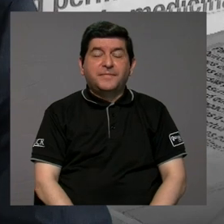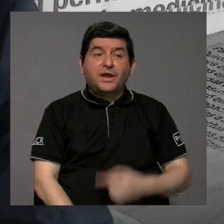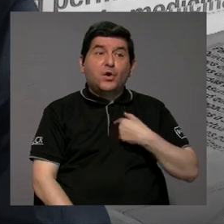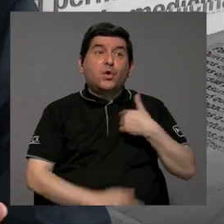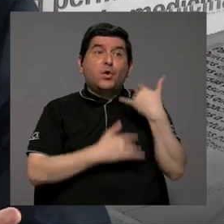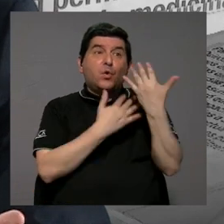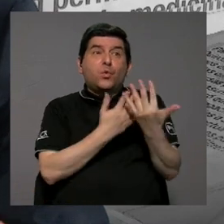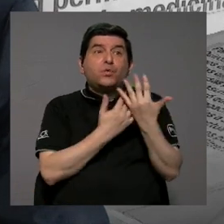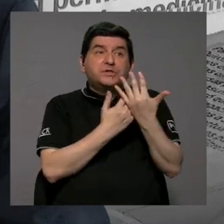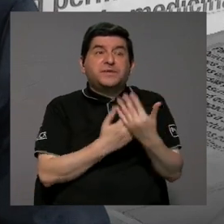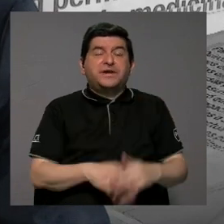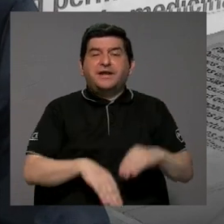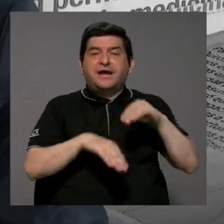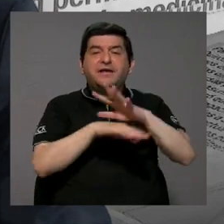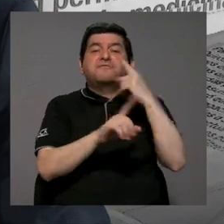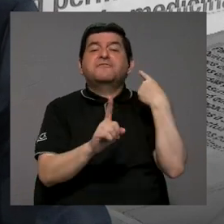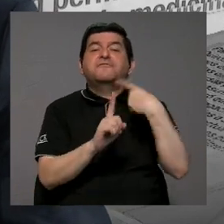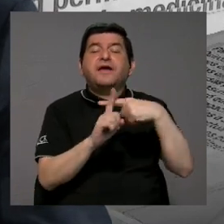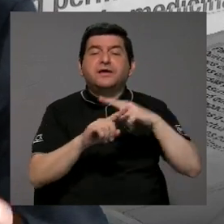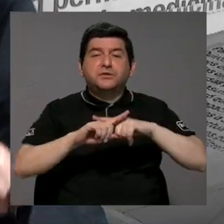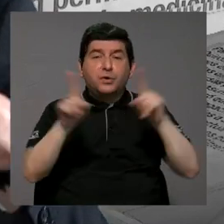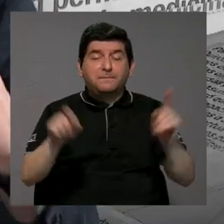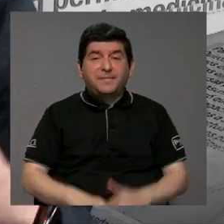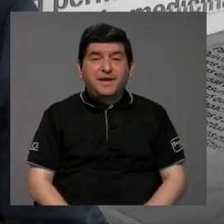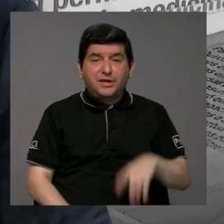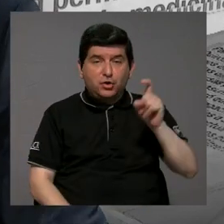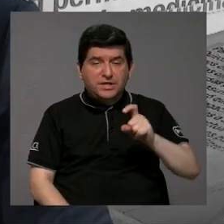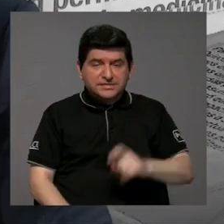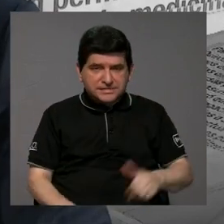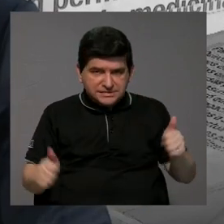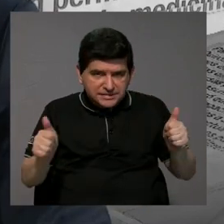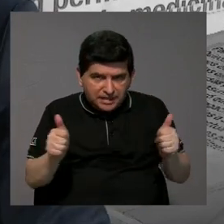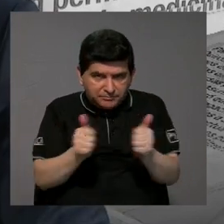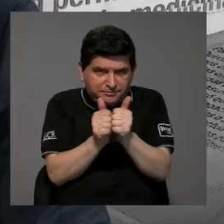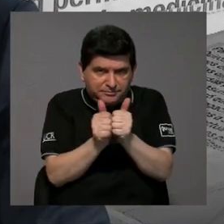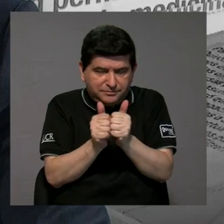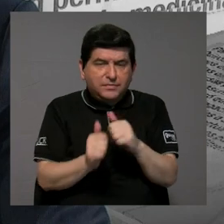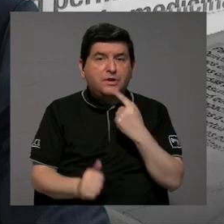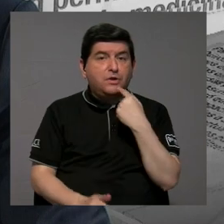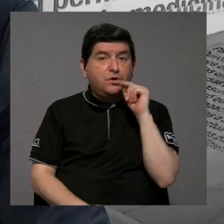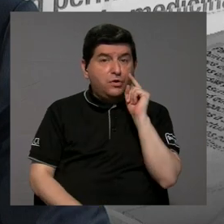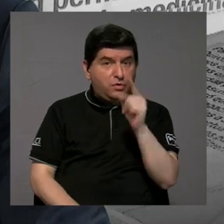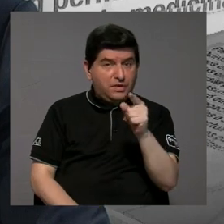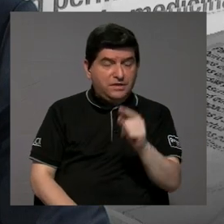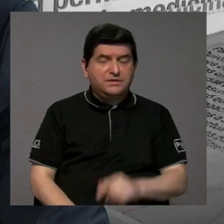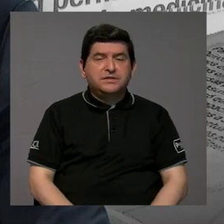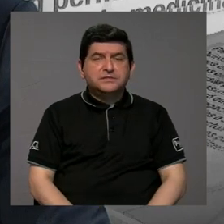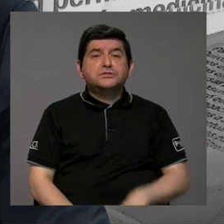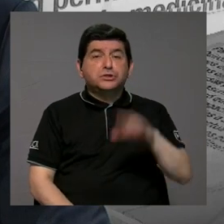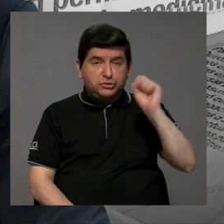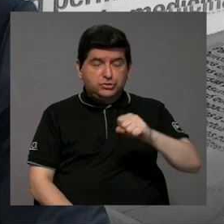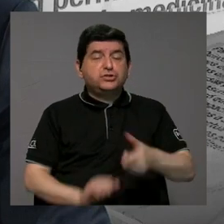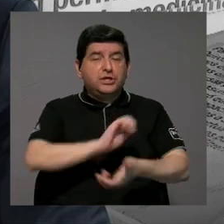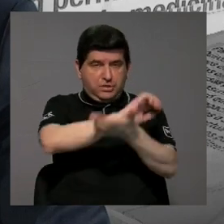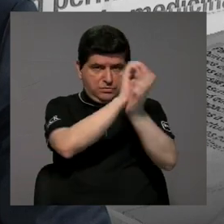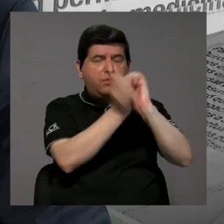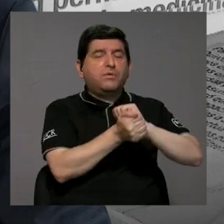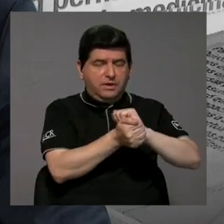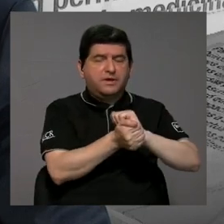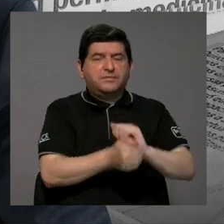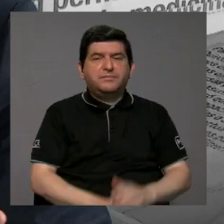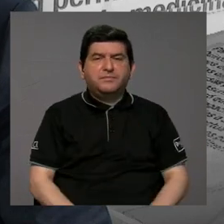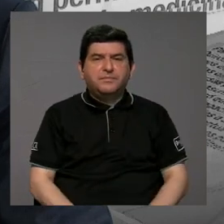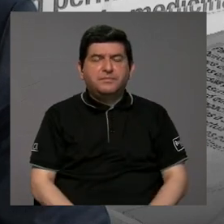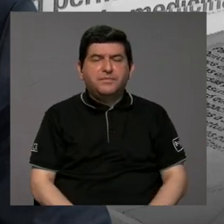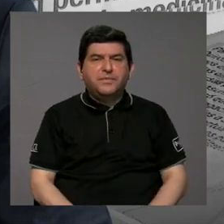Uno esperaría que el efecto sea positivo, pero repito, hay que acompañarlo. Lo cierto que usted plantea, Alejandra, es que ha cambiado mucho. Por